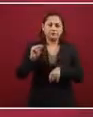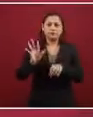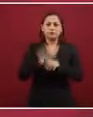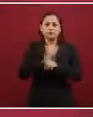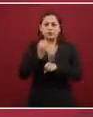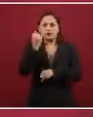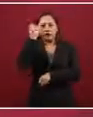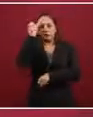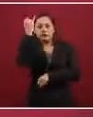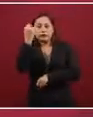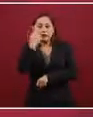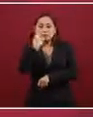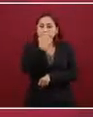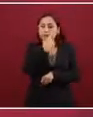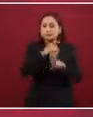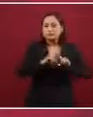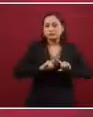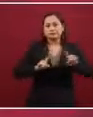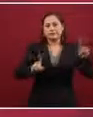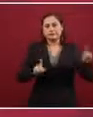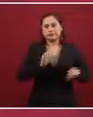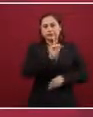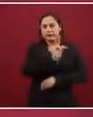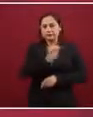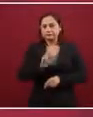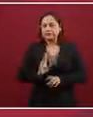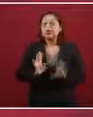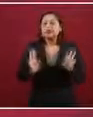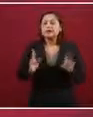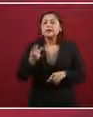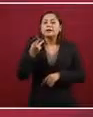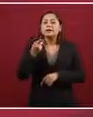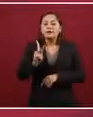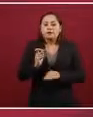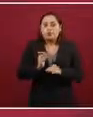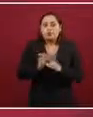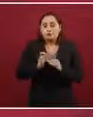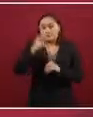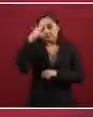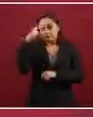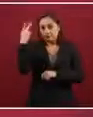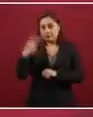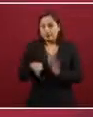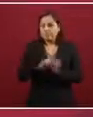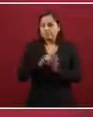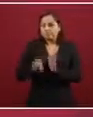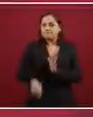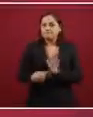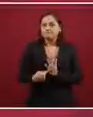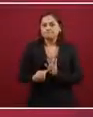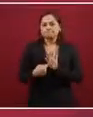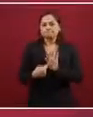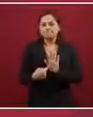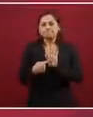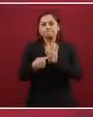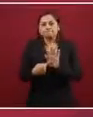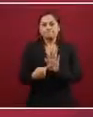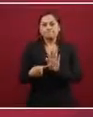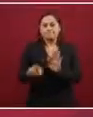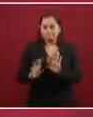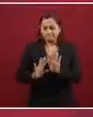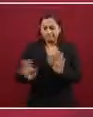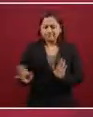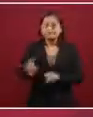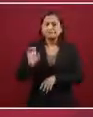avanzando, ya se asumió ese compromiso. Y ahora México está poniendo el ejemplo. Ahí están los… van a ser en total 60 mil